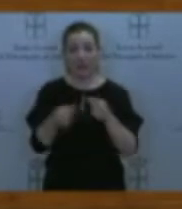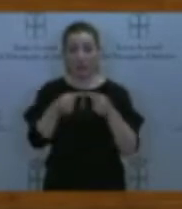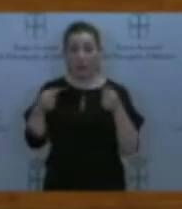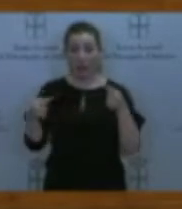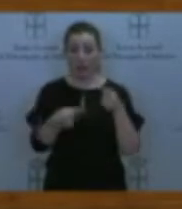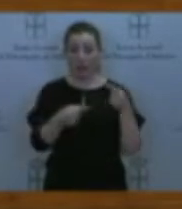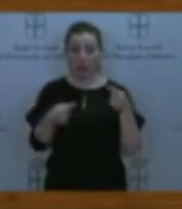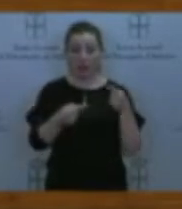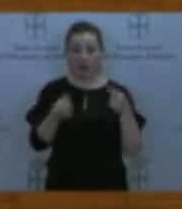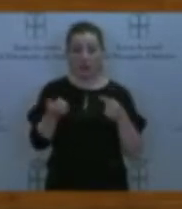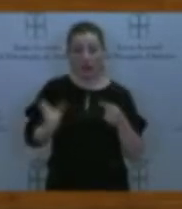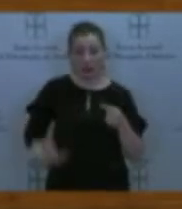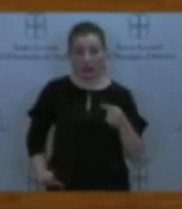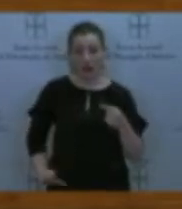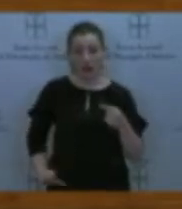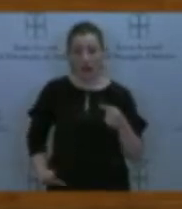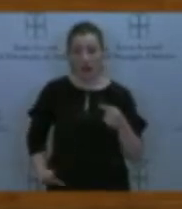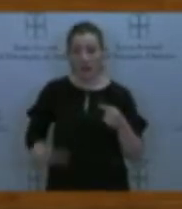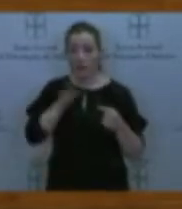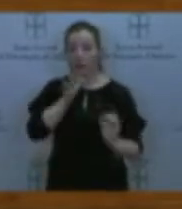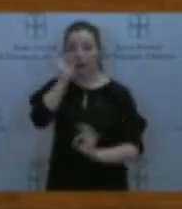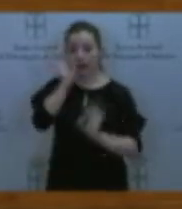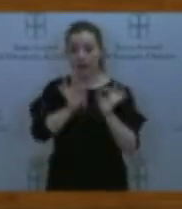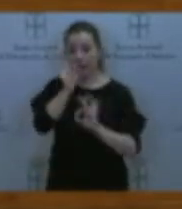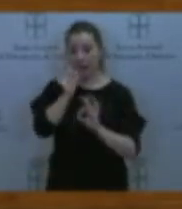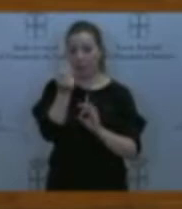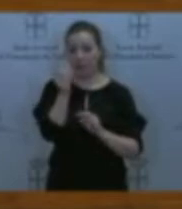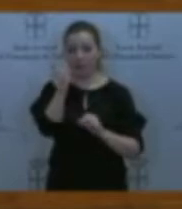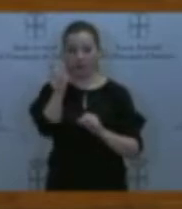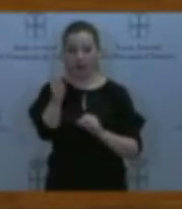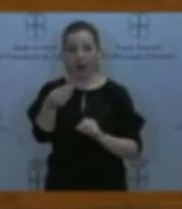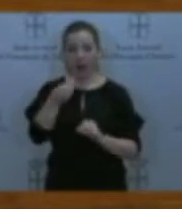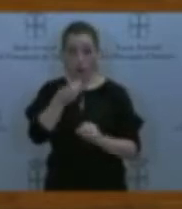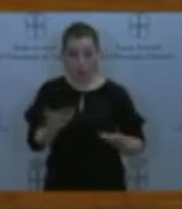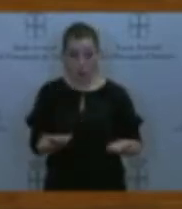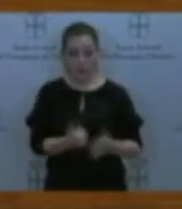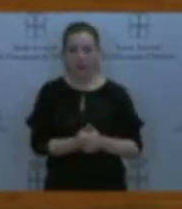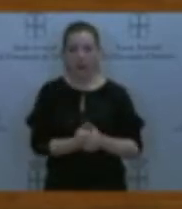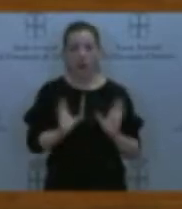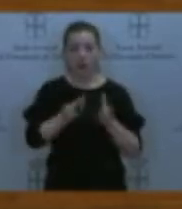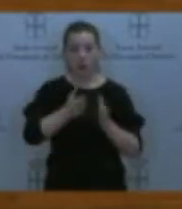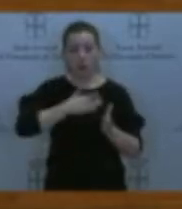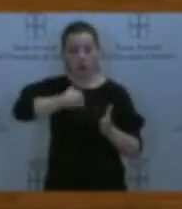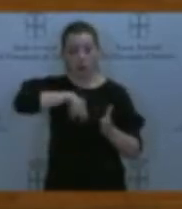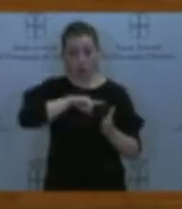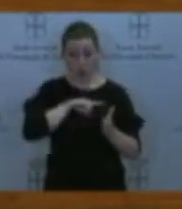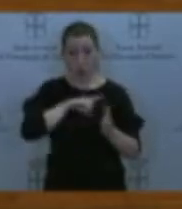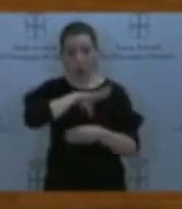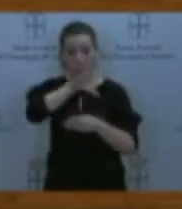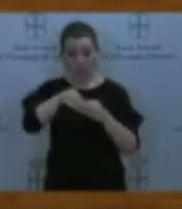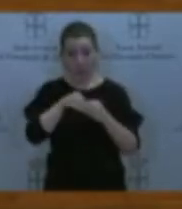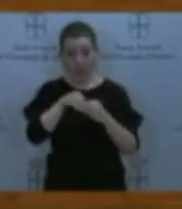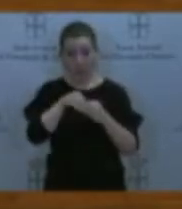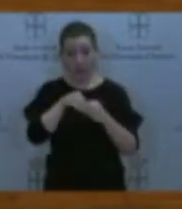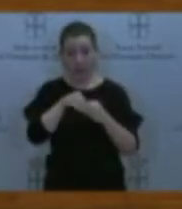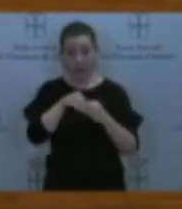más de 20 puntos en comparación con el índice de precios a consumo. Nuestro grupo emendó este apartado retributivo en el